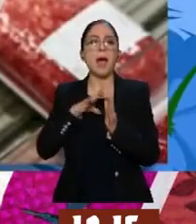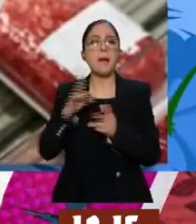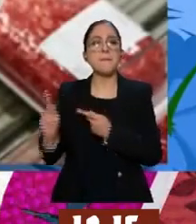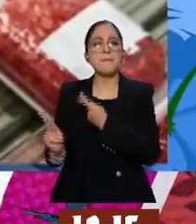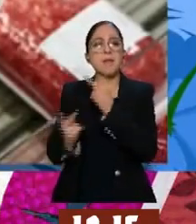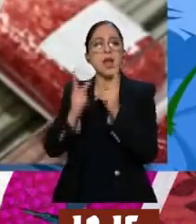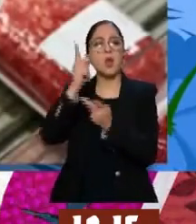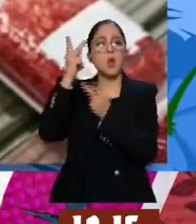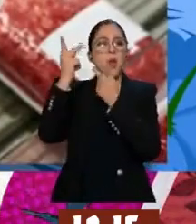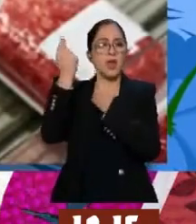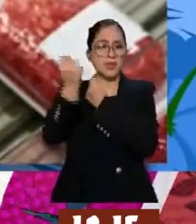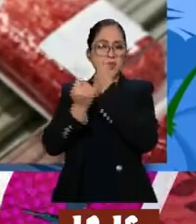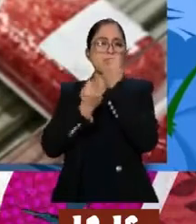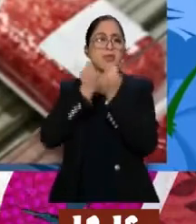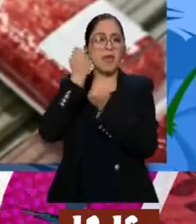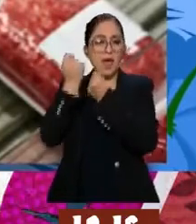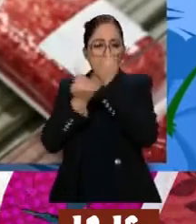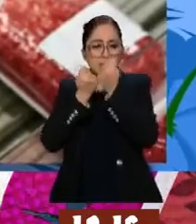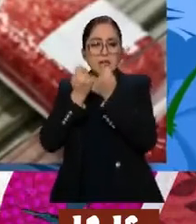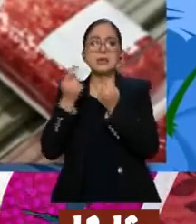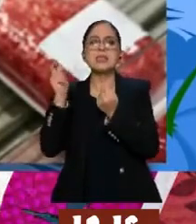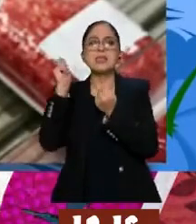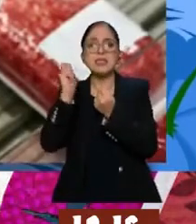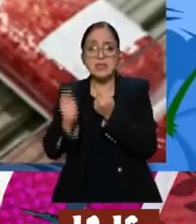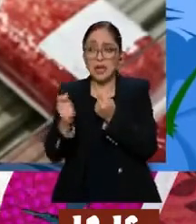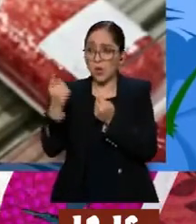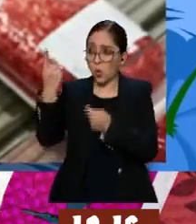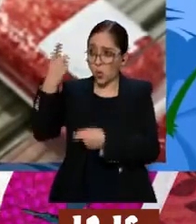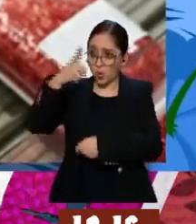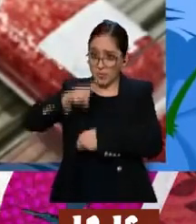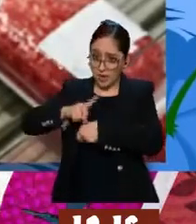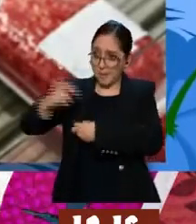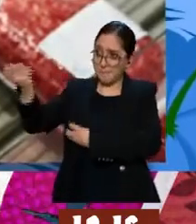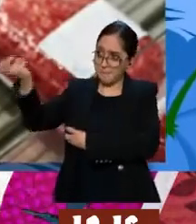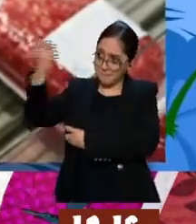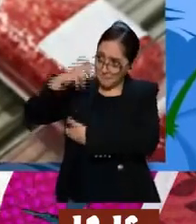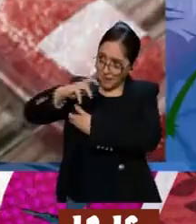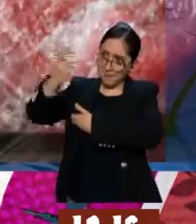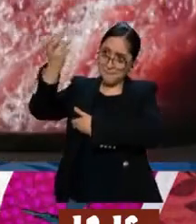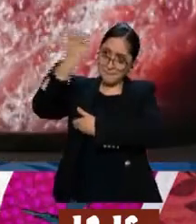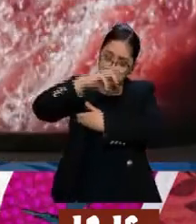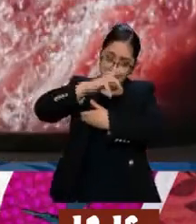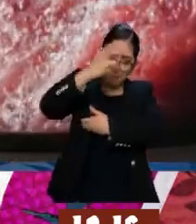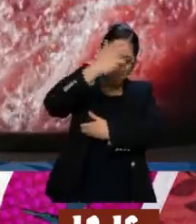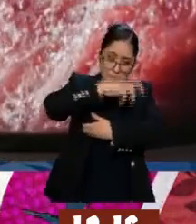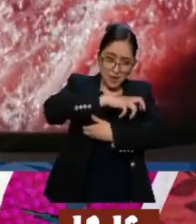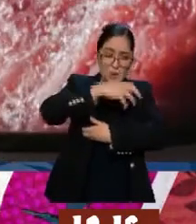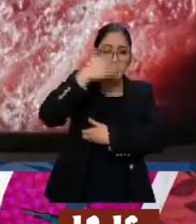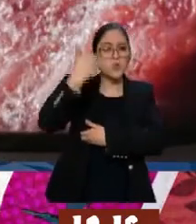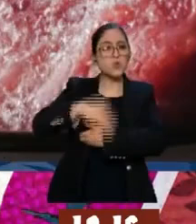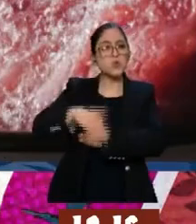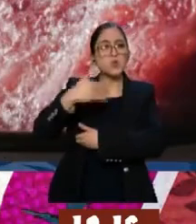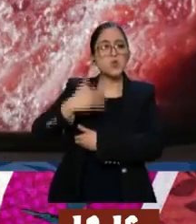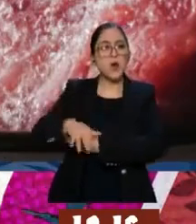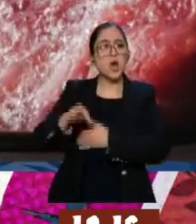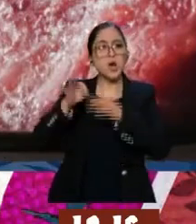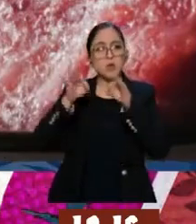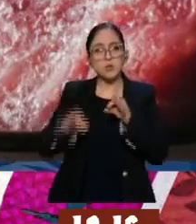el tianguis, que prácticamente son cosechadas del día. Eso sí tiene sus nutrientes. Sacadas de allí de la huertita.